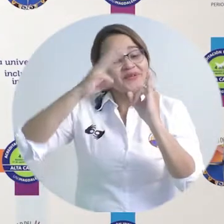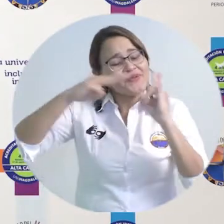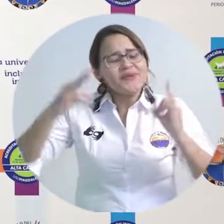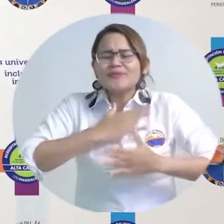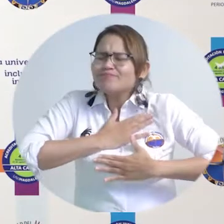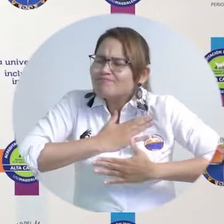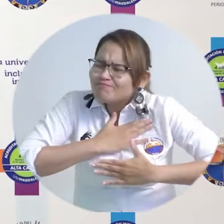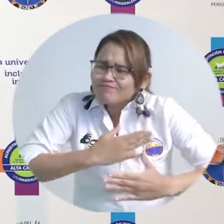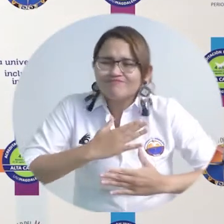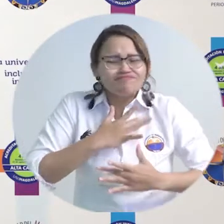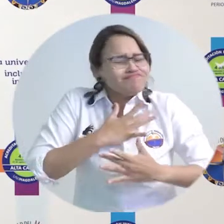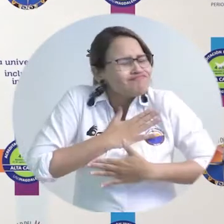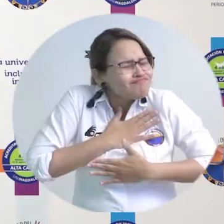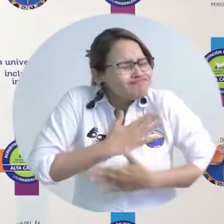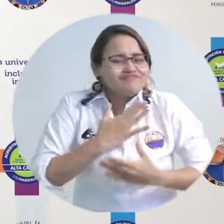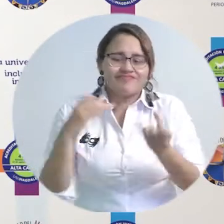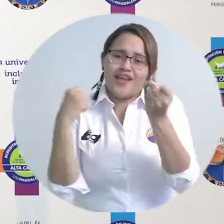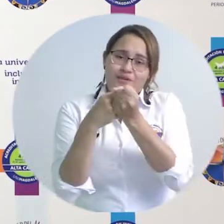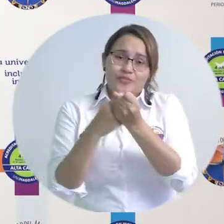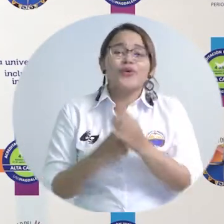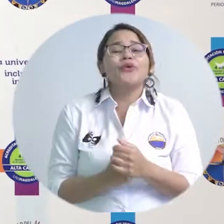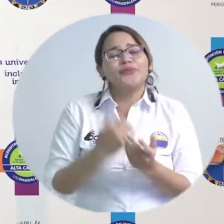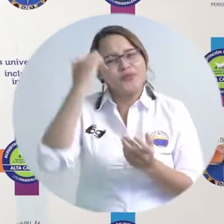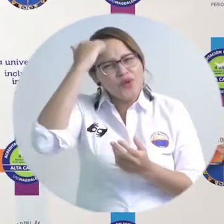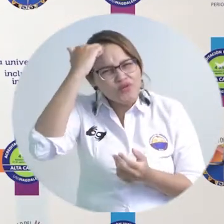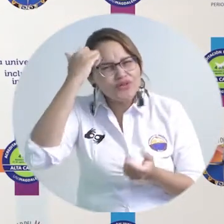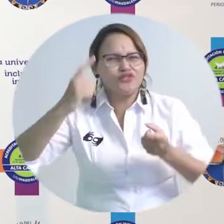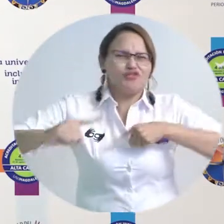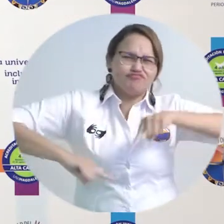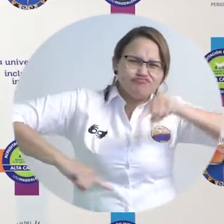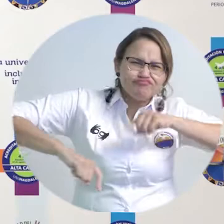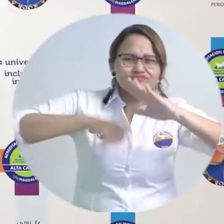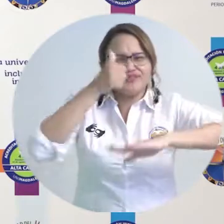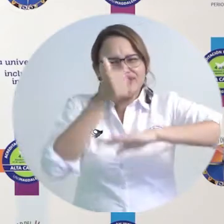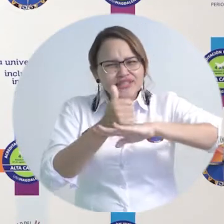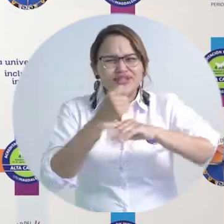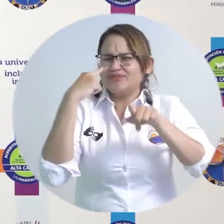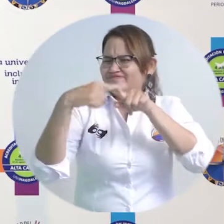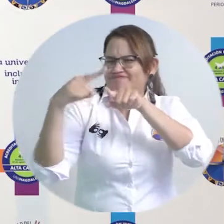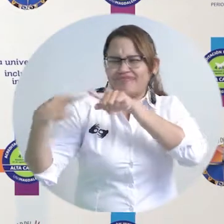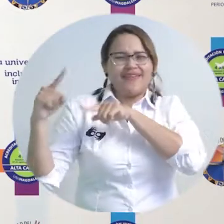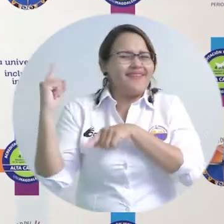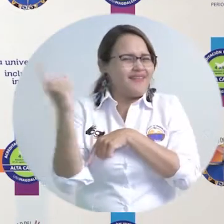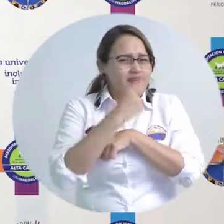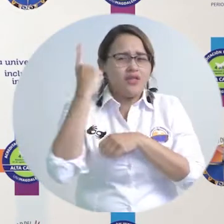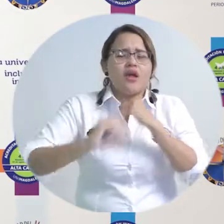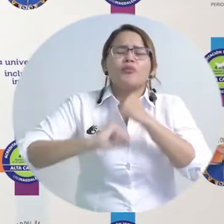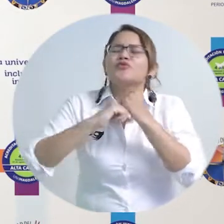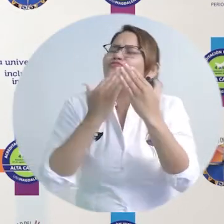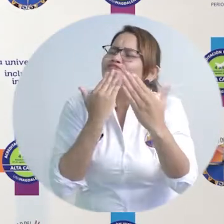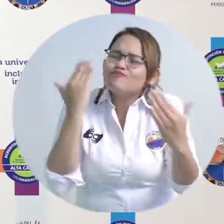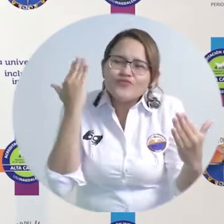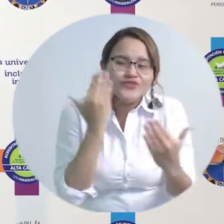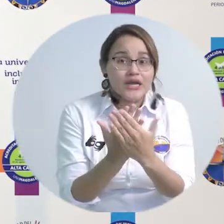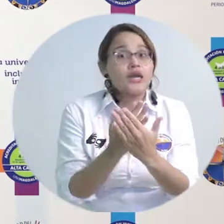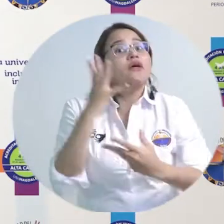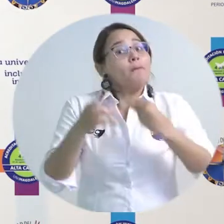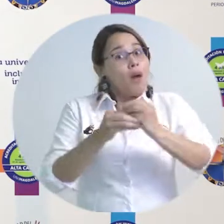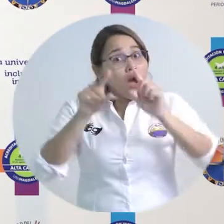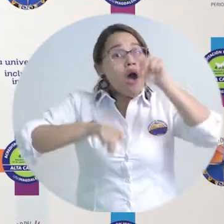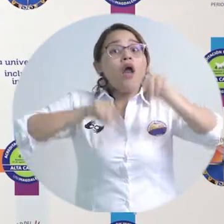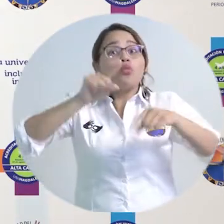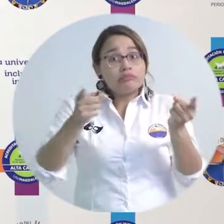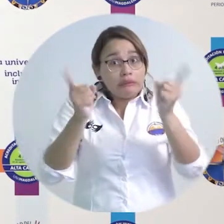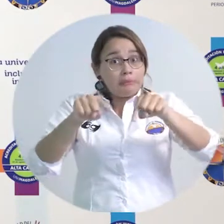y a los profesores, a los directivos, a los trabajadores, a los contratistas, a los docentes que se han sumado a esta campaña, muchas gracias. A los egresados que han